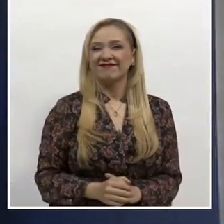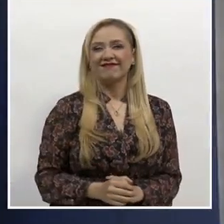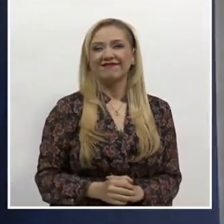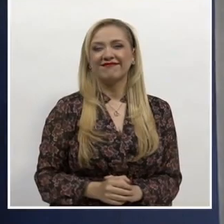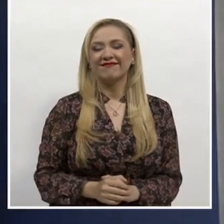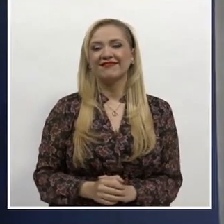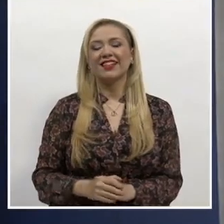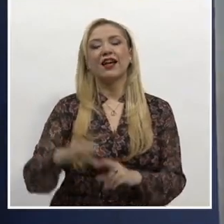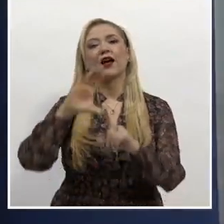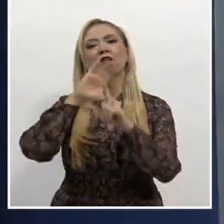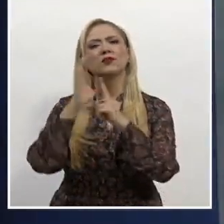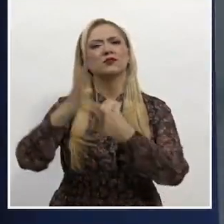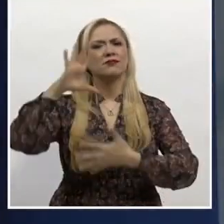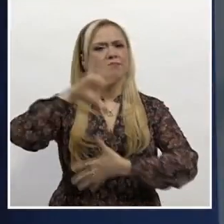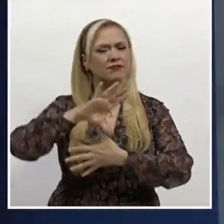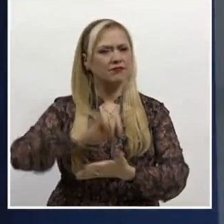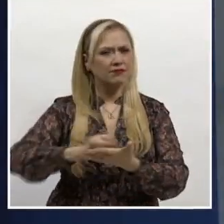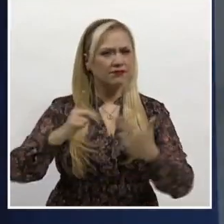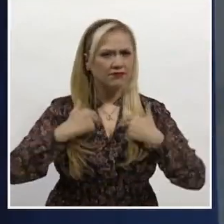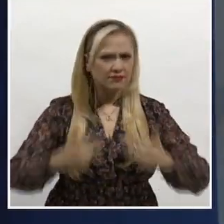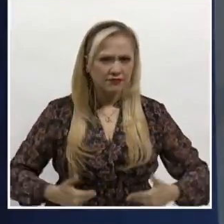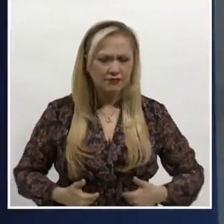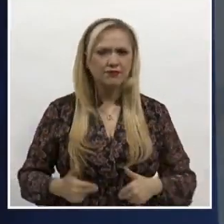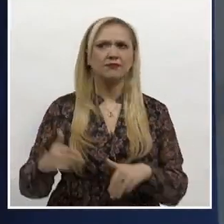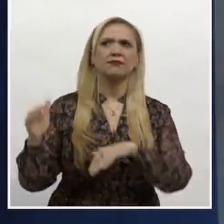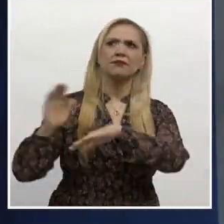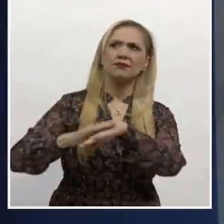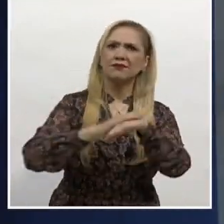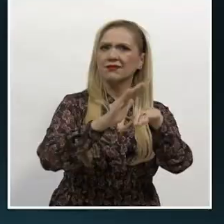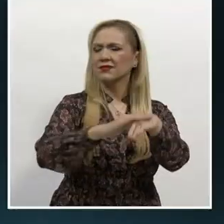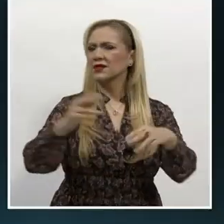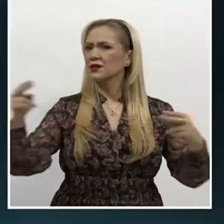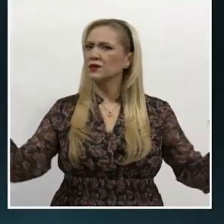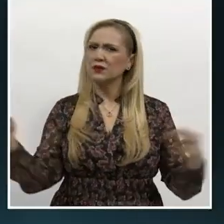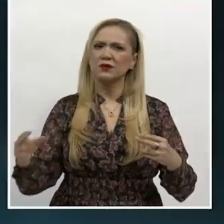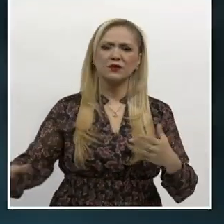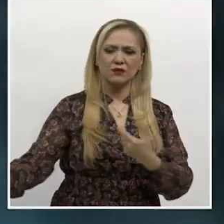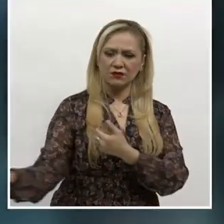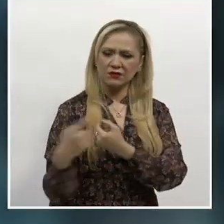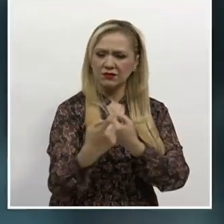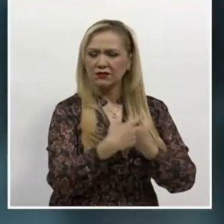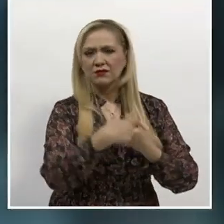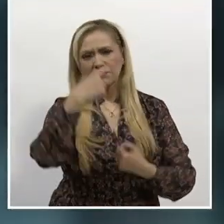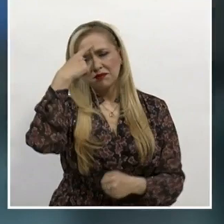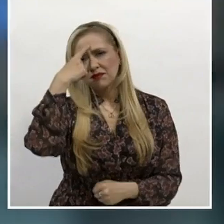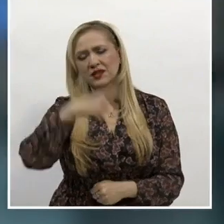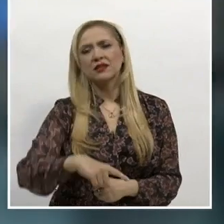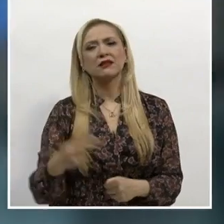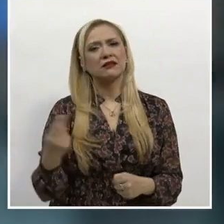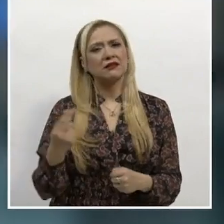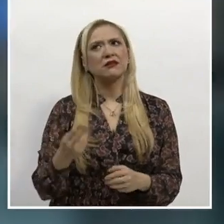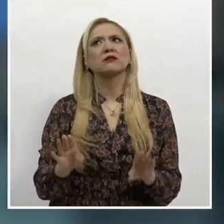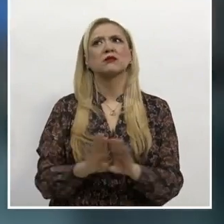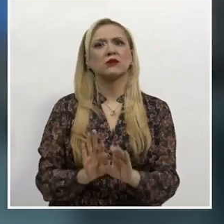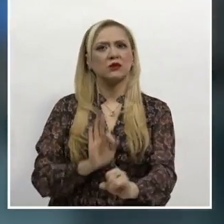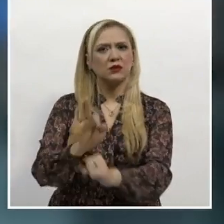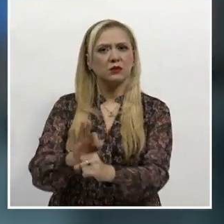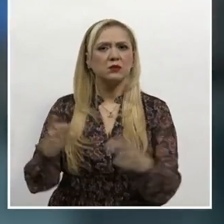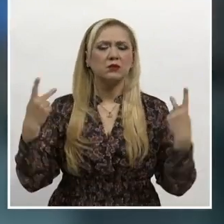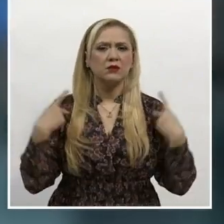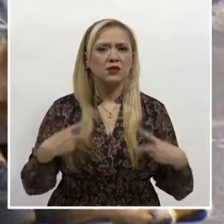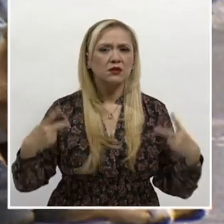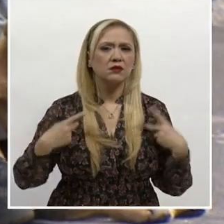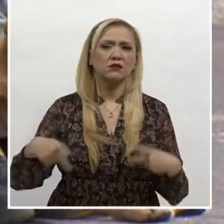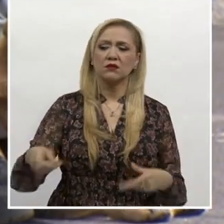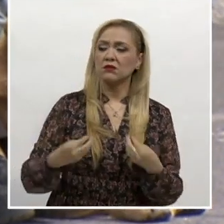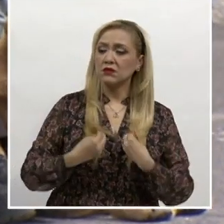Y la Comisión Interamericana de Derechos Humanos hizo un llamado urgente a los Estados miembros a implementar estrategias de protección para las personas en